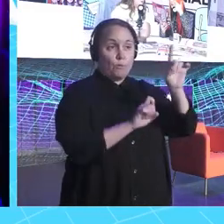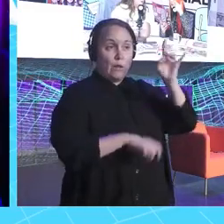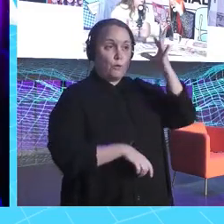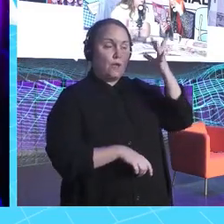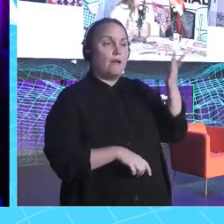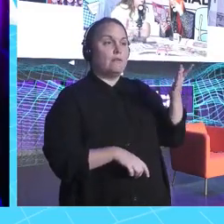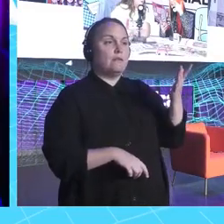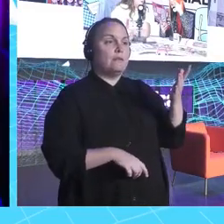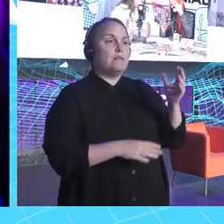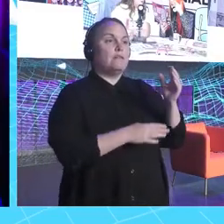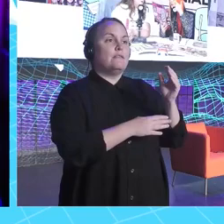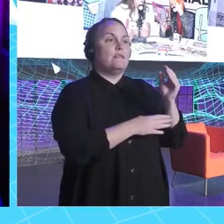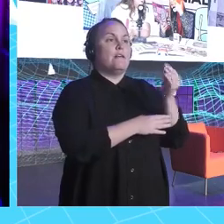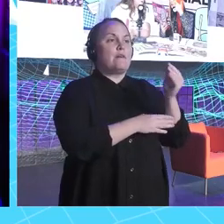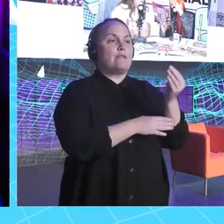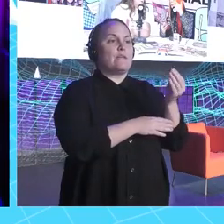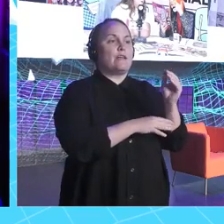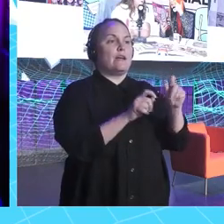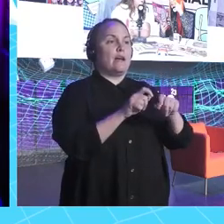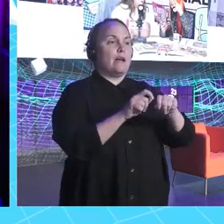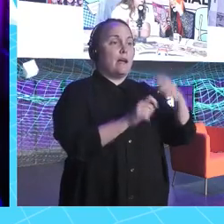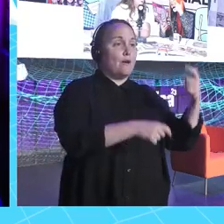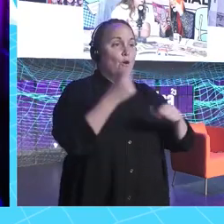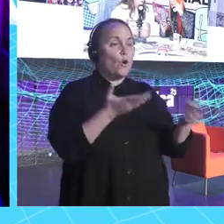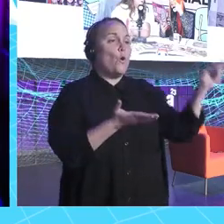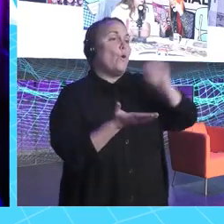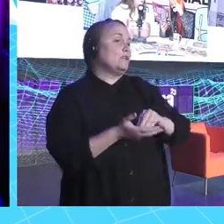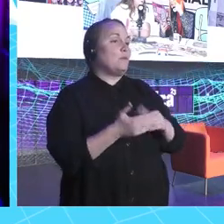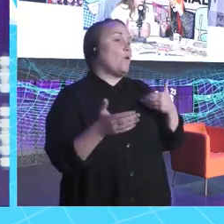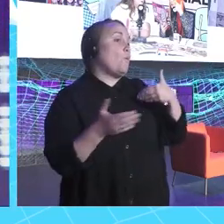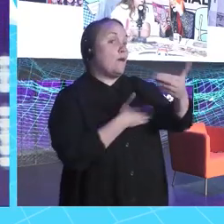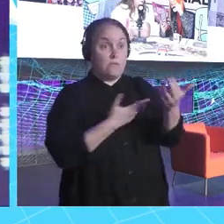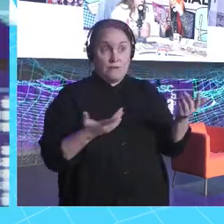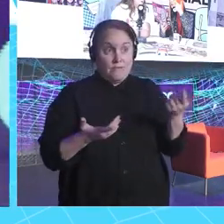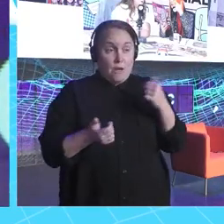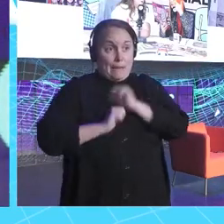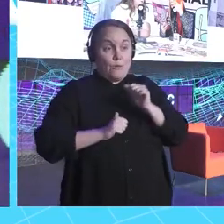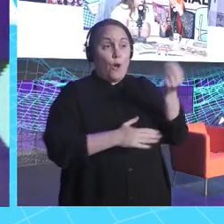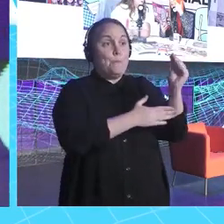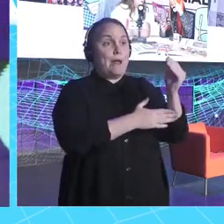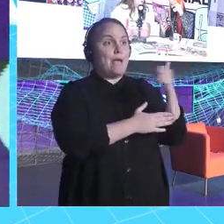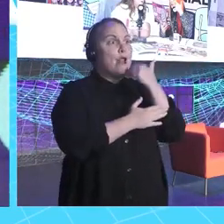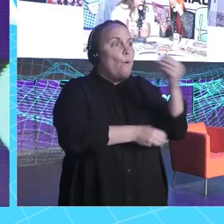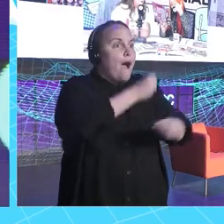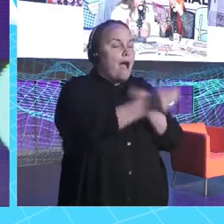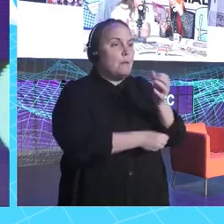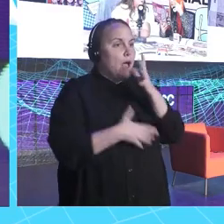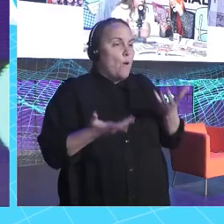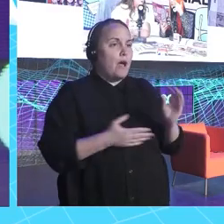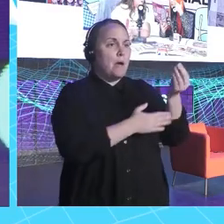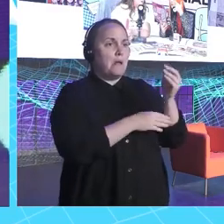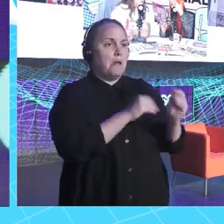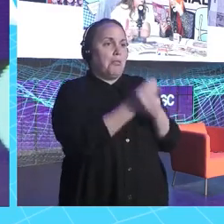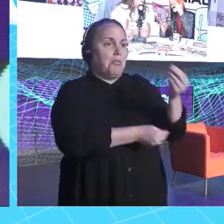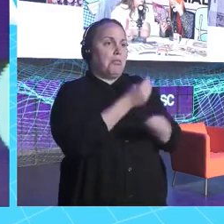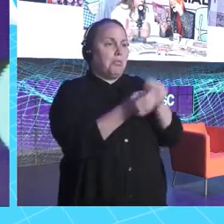cuándo un unboxing de la Barbie? Pues, cuando saquen una Barbie que haga algo. Porque es que ya no se esmeran en las